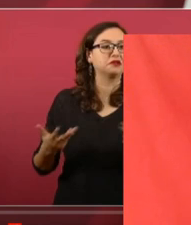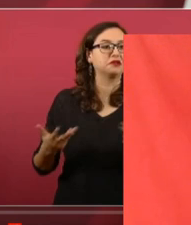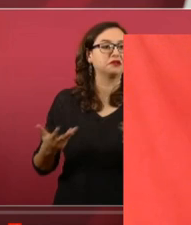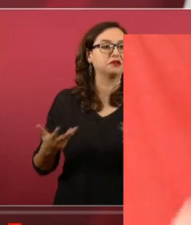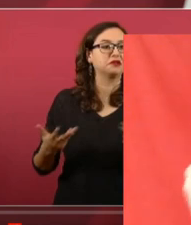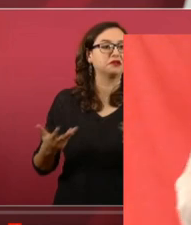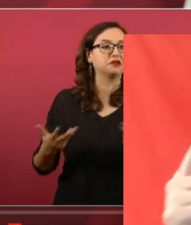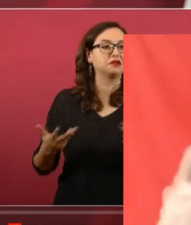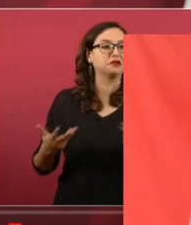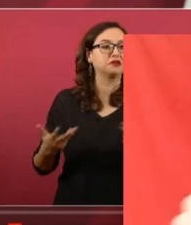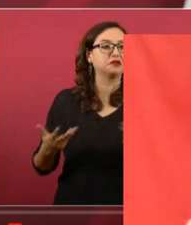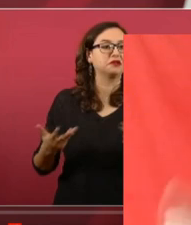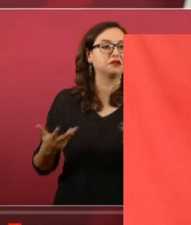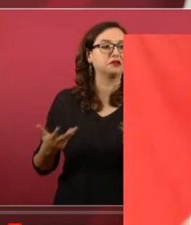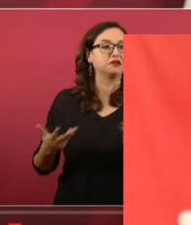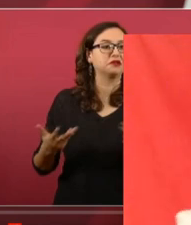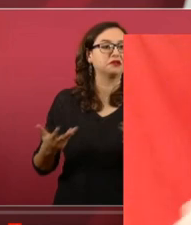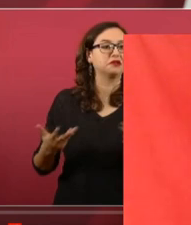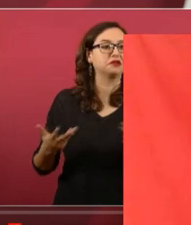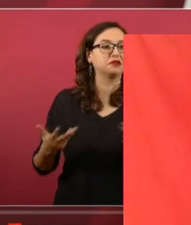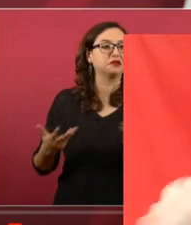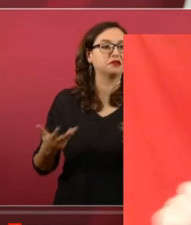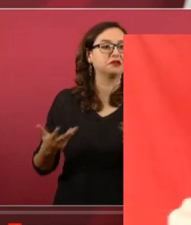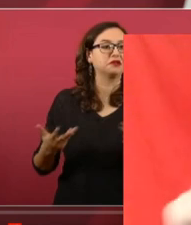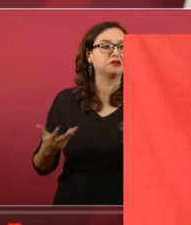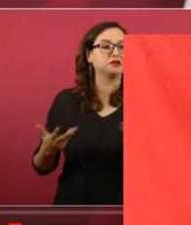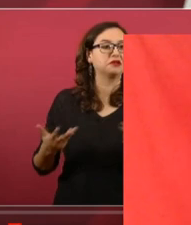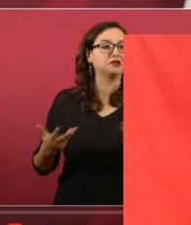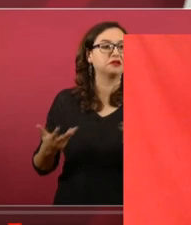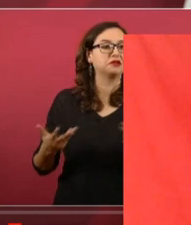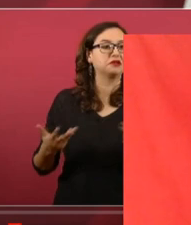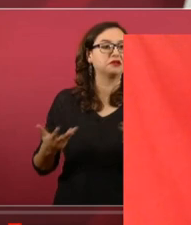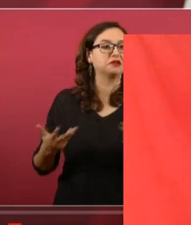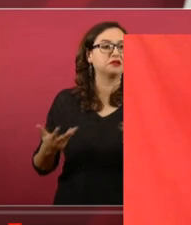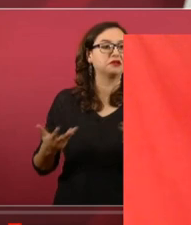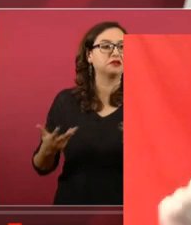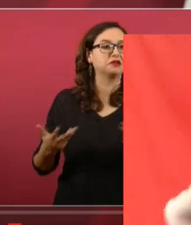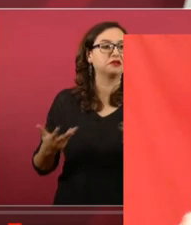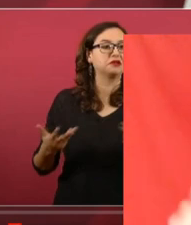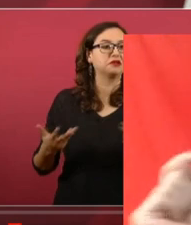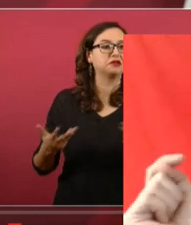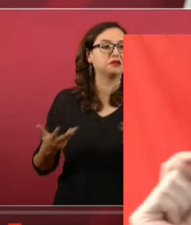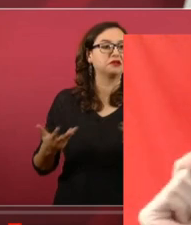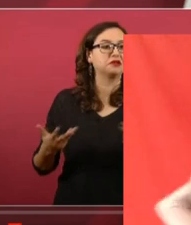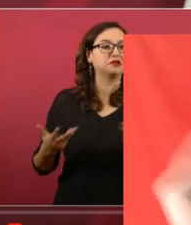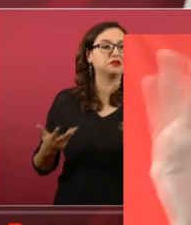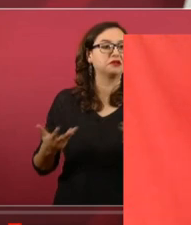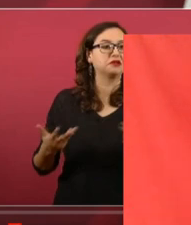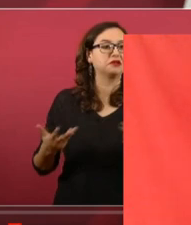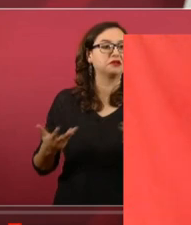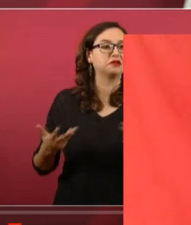Maldita sea. Si una persona quiere tu voto, quiere que tú votes por esa persona, tienes que ver su pasado.